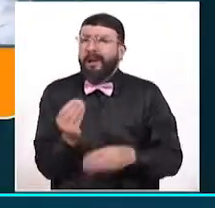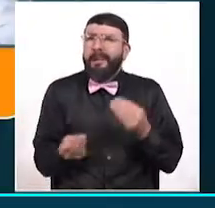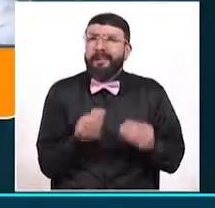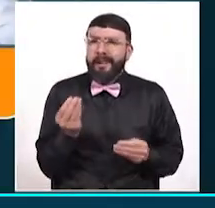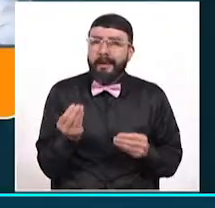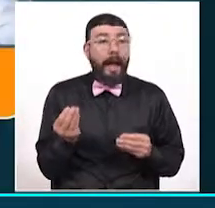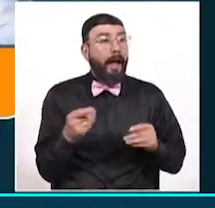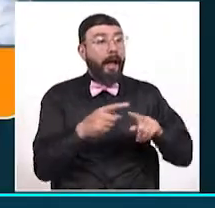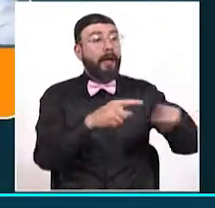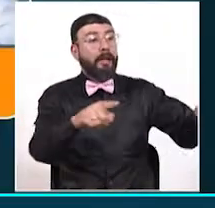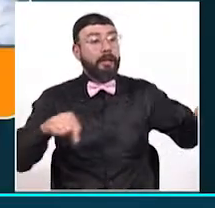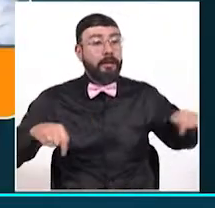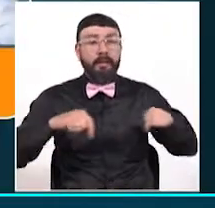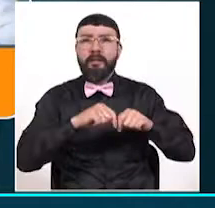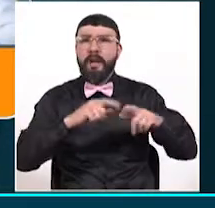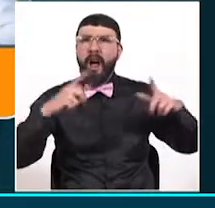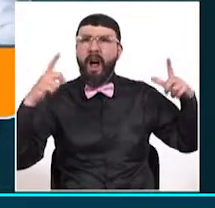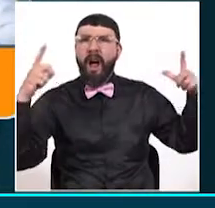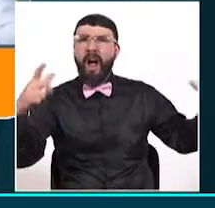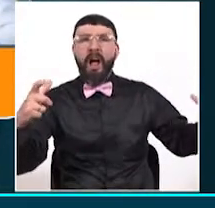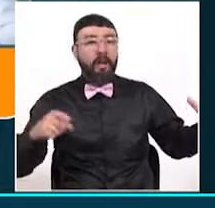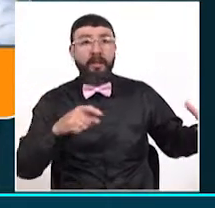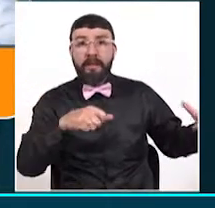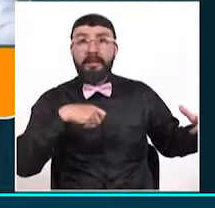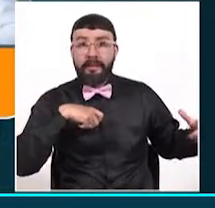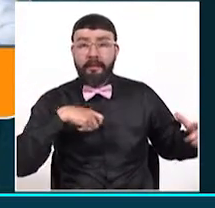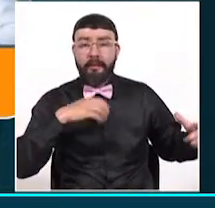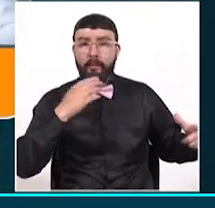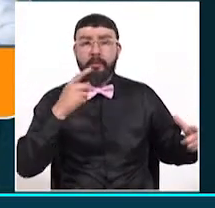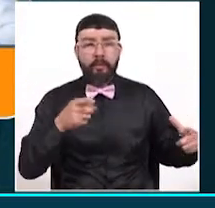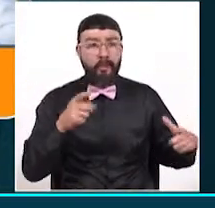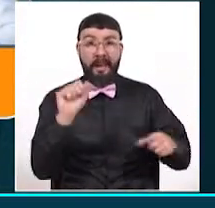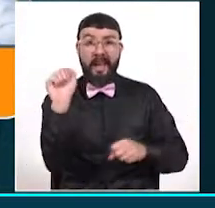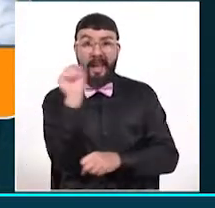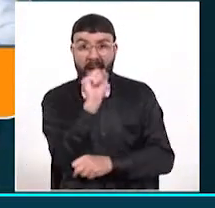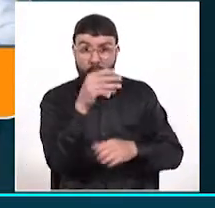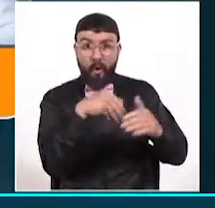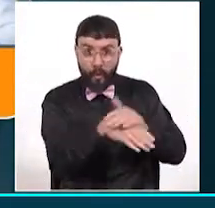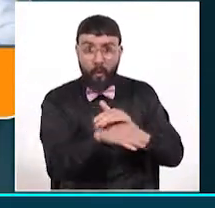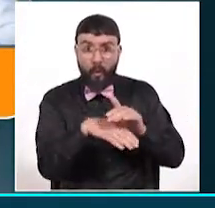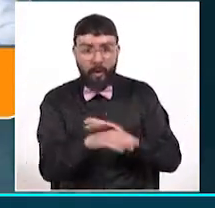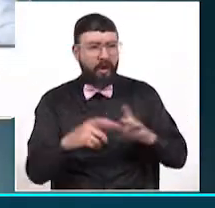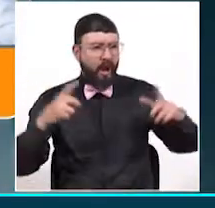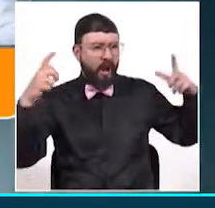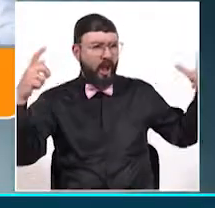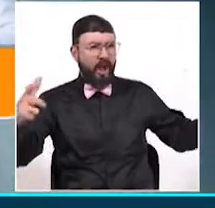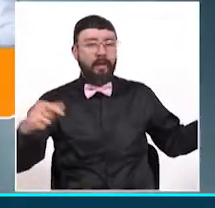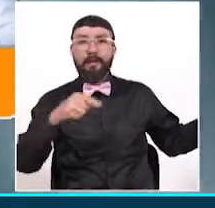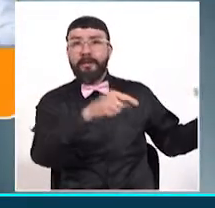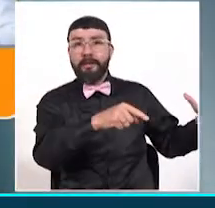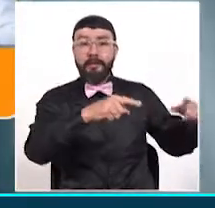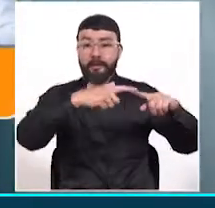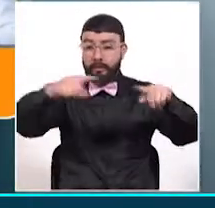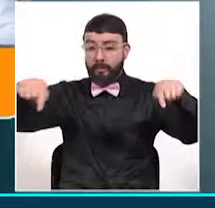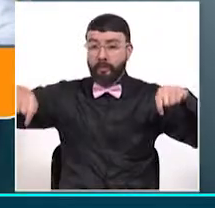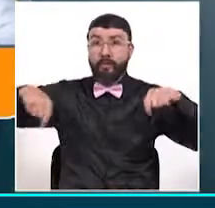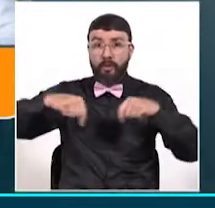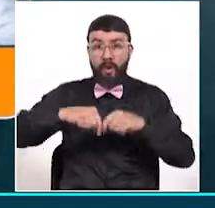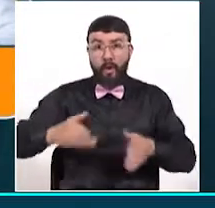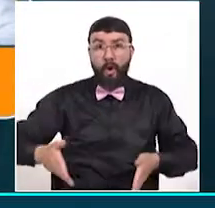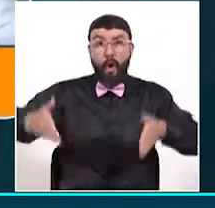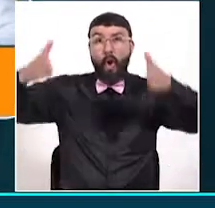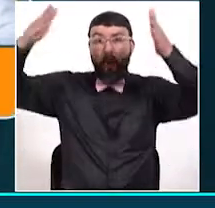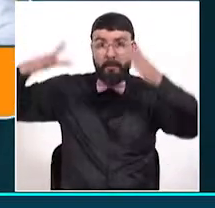las zonas amplias que tienen los parqueaderos y zonas comunes de los centros comerciales y establecimientos